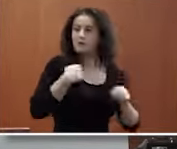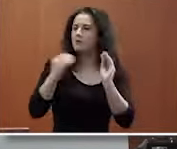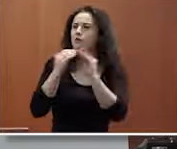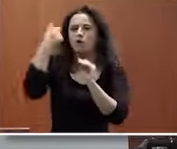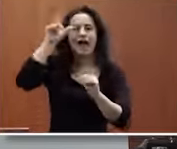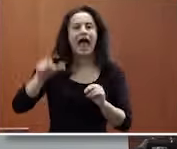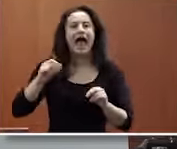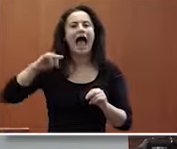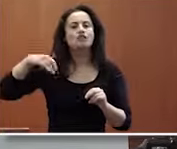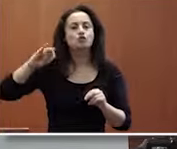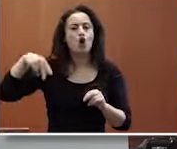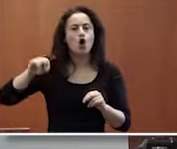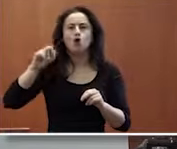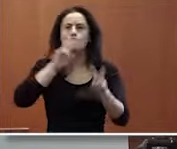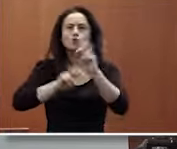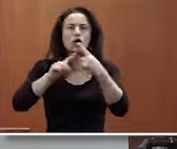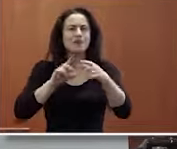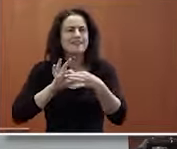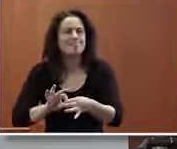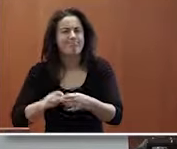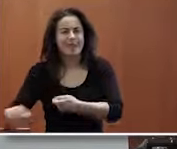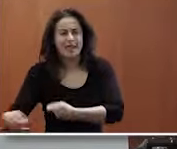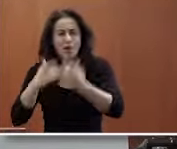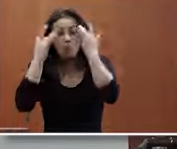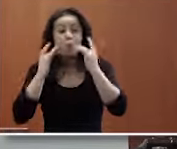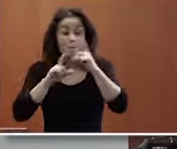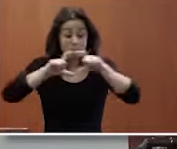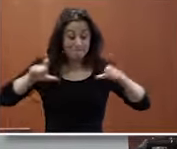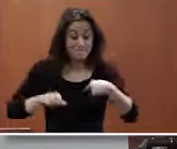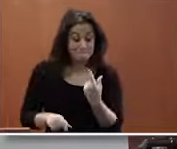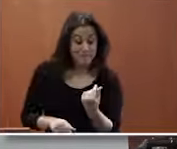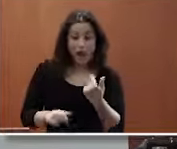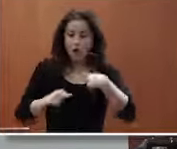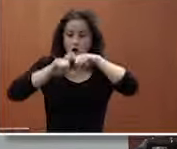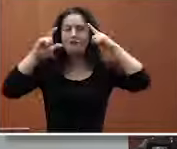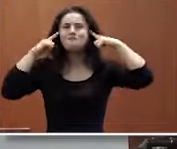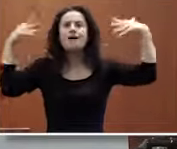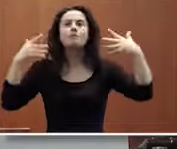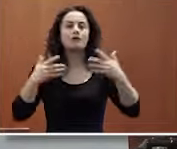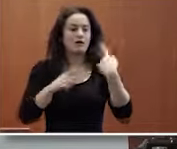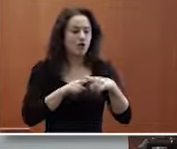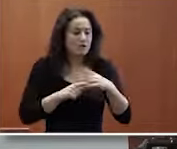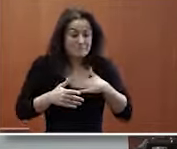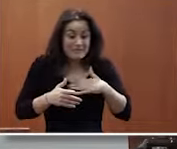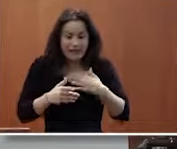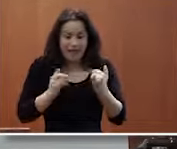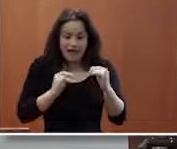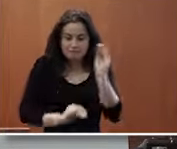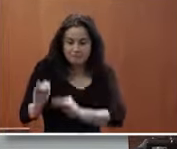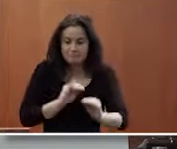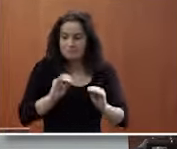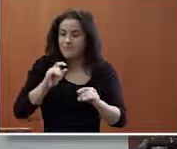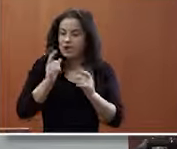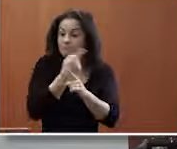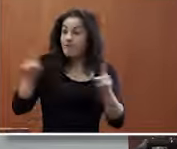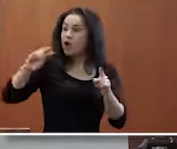con buscar cuestiones que estén muy cerca del negocio generalmente lo que le aporta valor a la empresa es cosas que estén muy cerca de su negocio y por otro lado hay